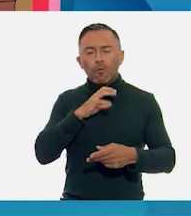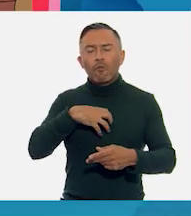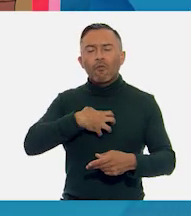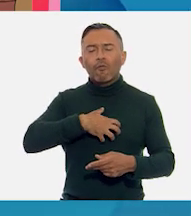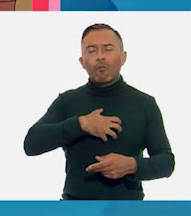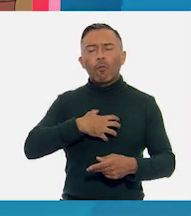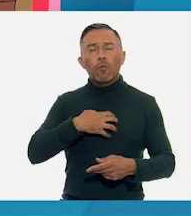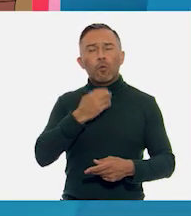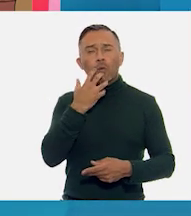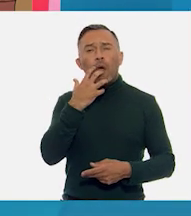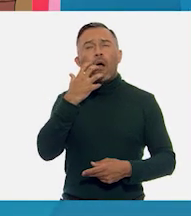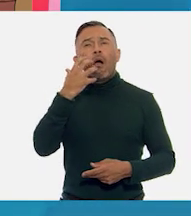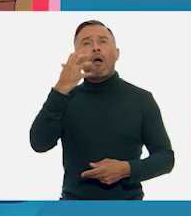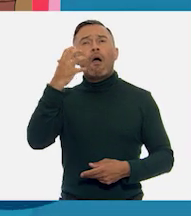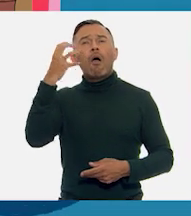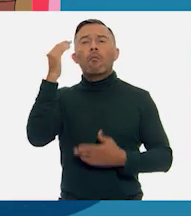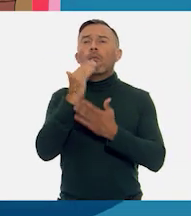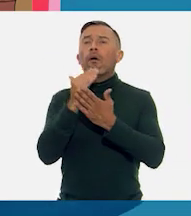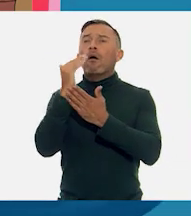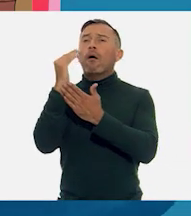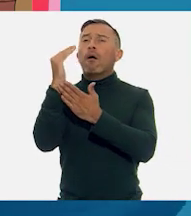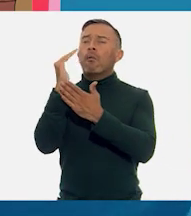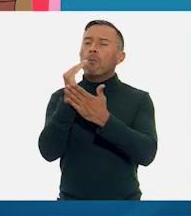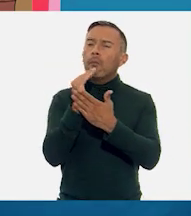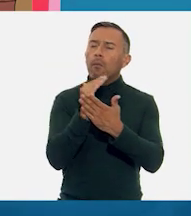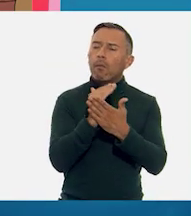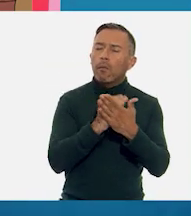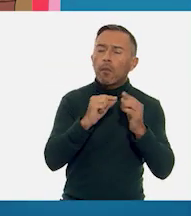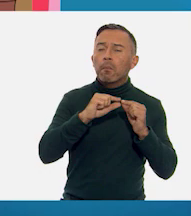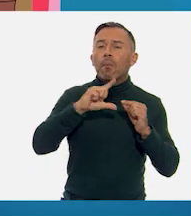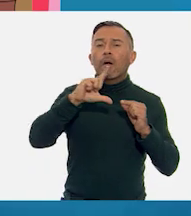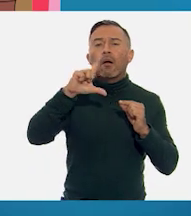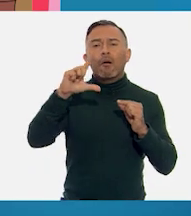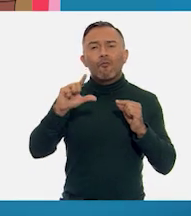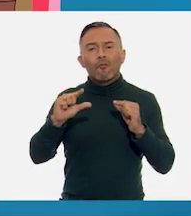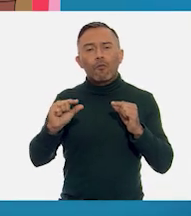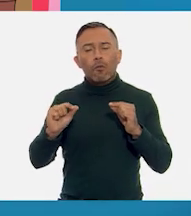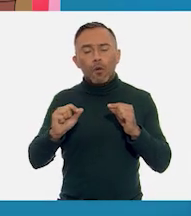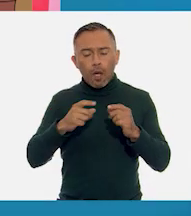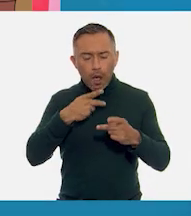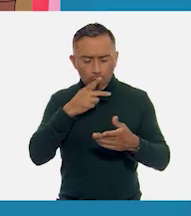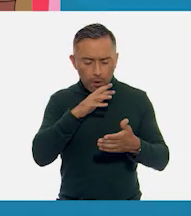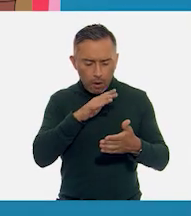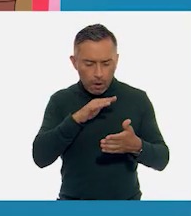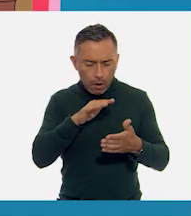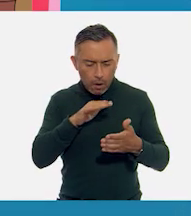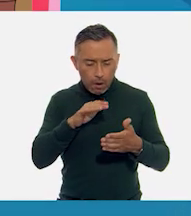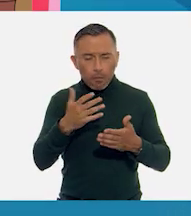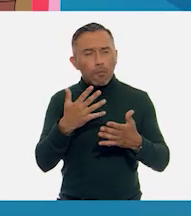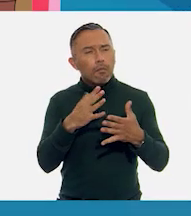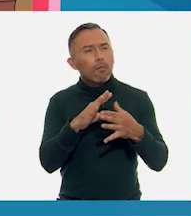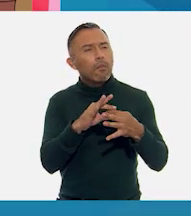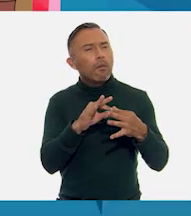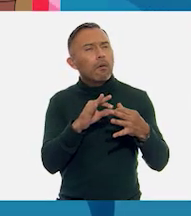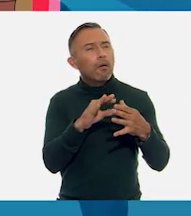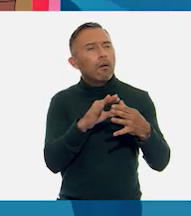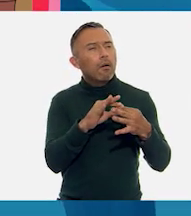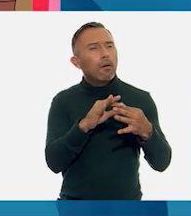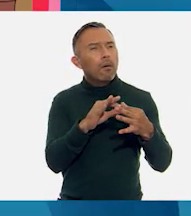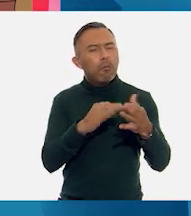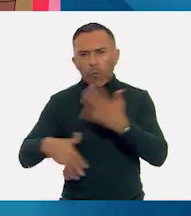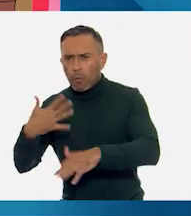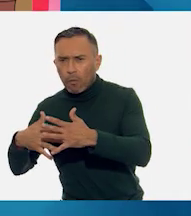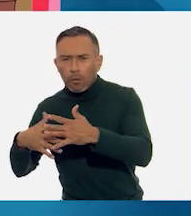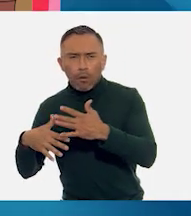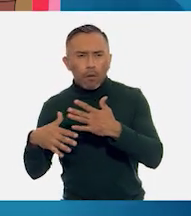cuándo bajarlo, cuándo la lectura es lenta y cuándo más rápida. Es cosa de decadencia, chamaco.